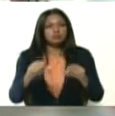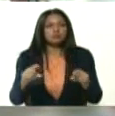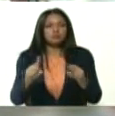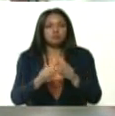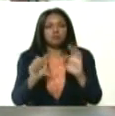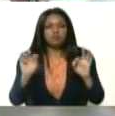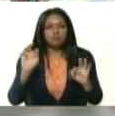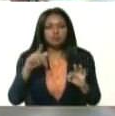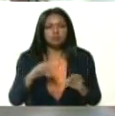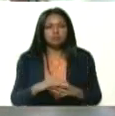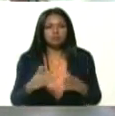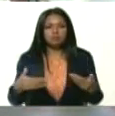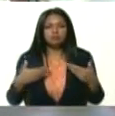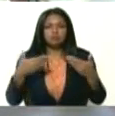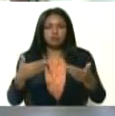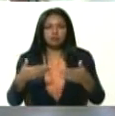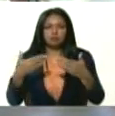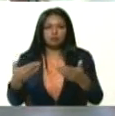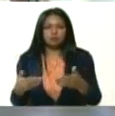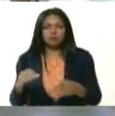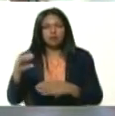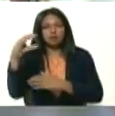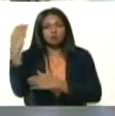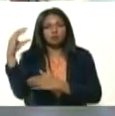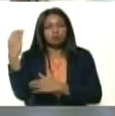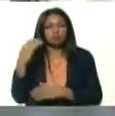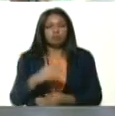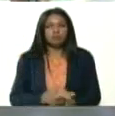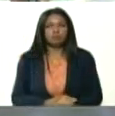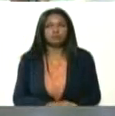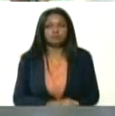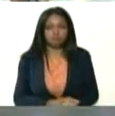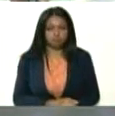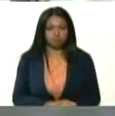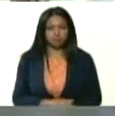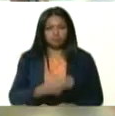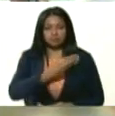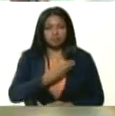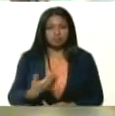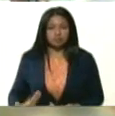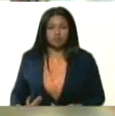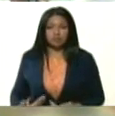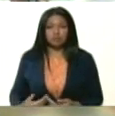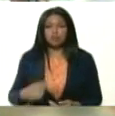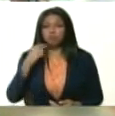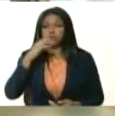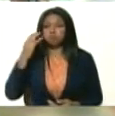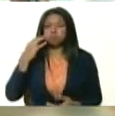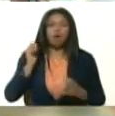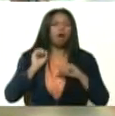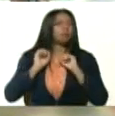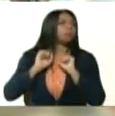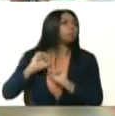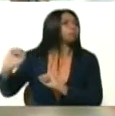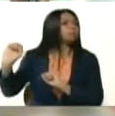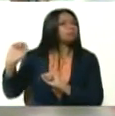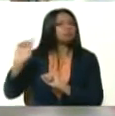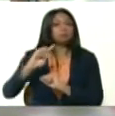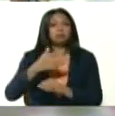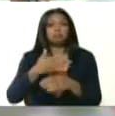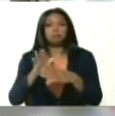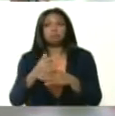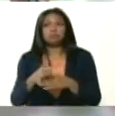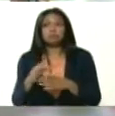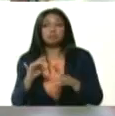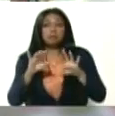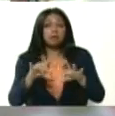y se las cedí, las doné a Colombia. Y el presidente Iván Duque se negó a recibirla. Esas máquinas están